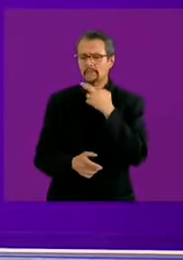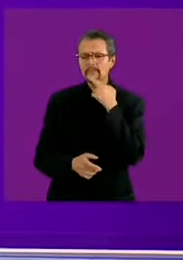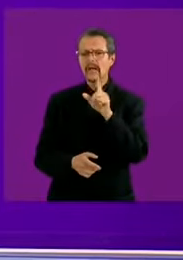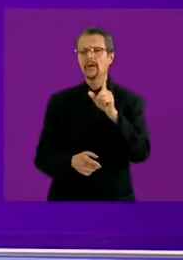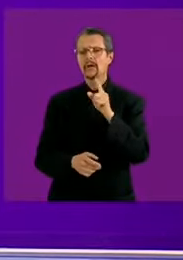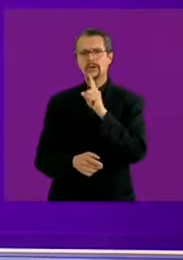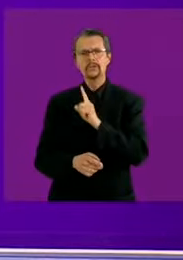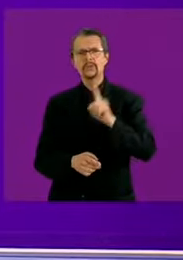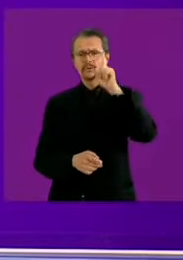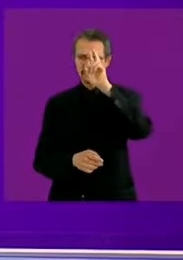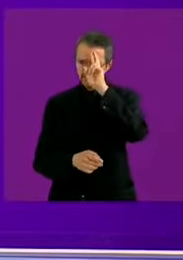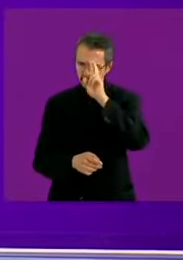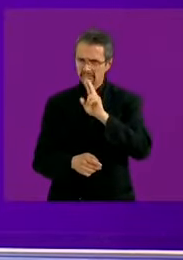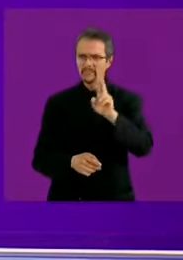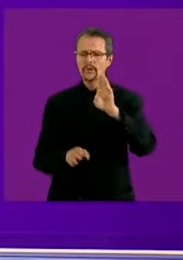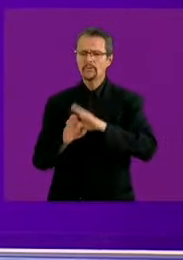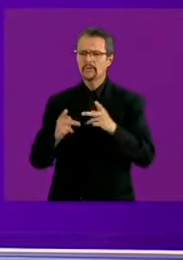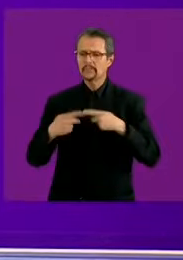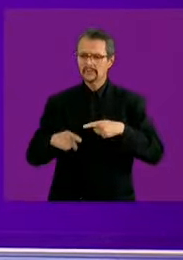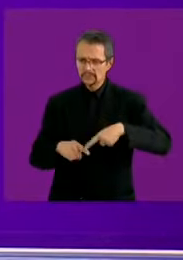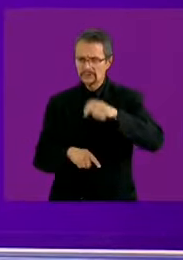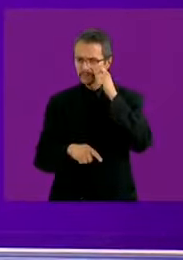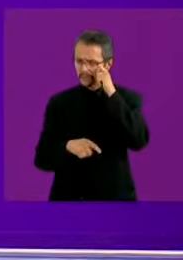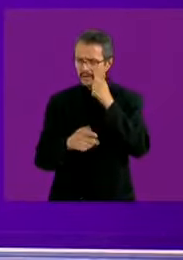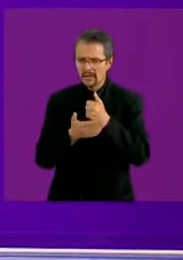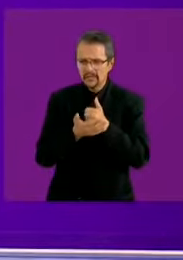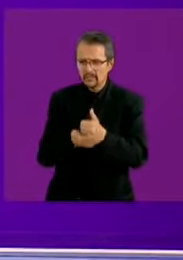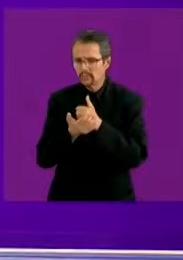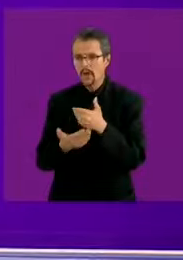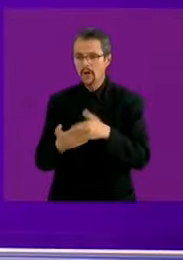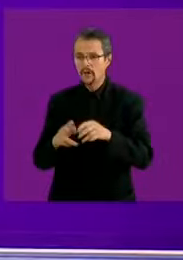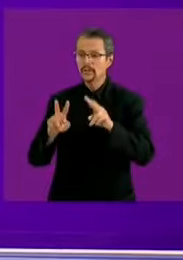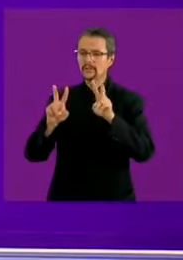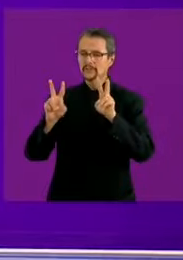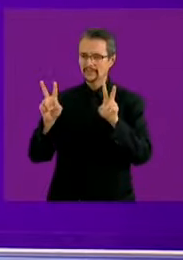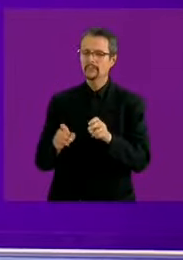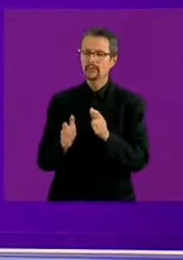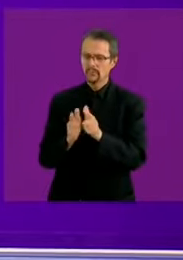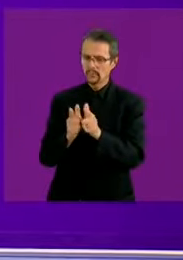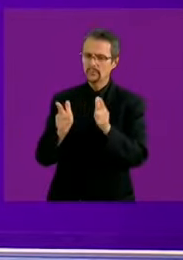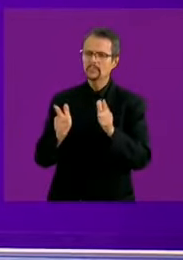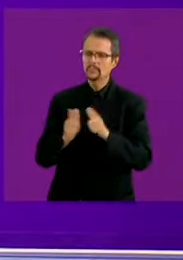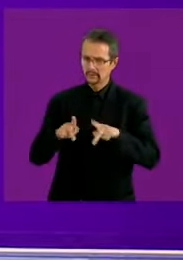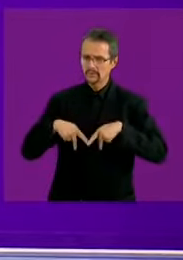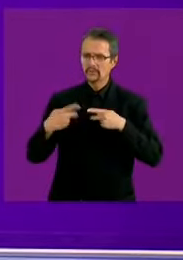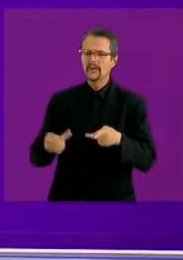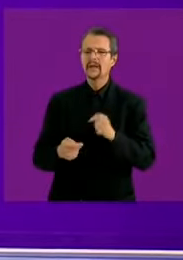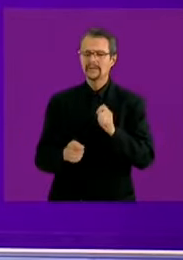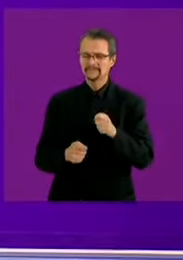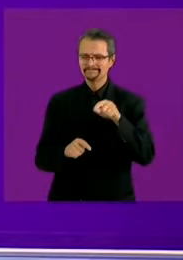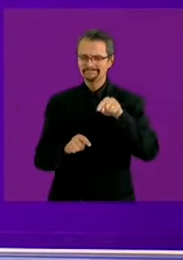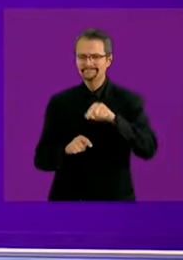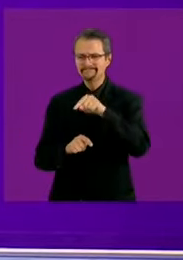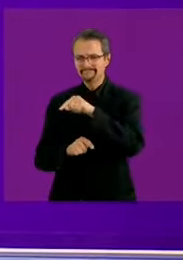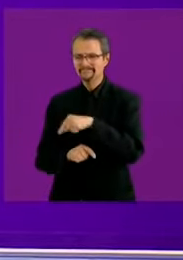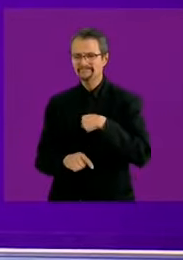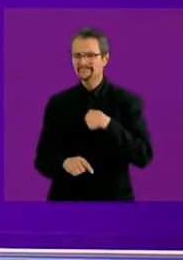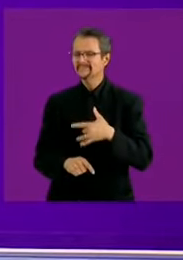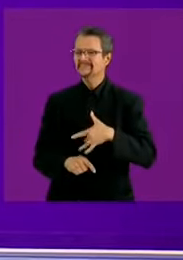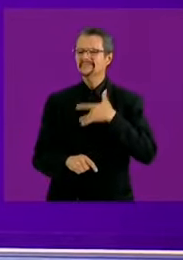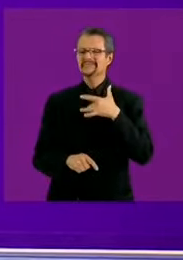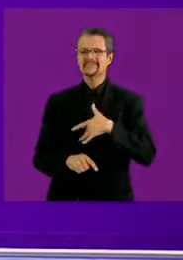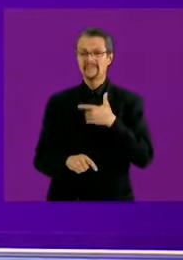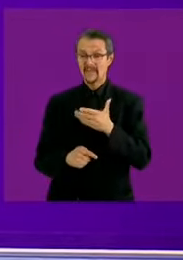los demás. Toca el tema de grupos en situación de vulnerabilidad y me parece que mi compromiso es desde que era